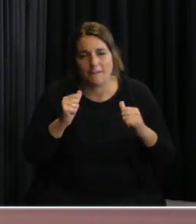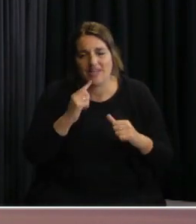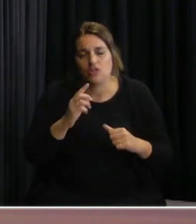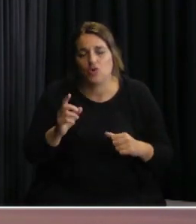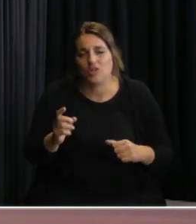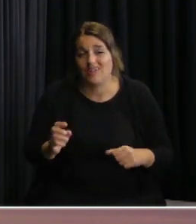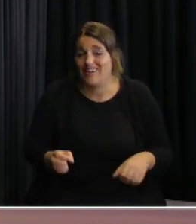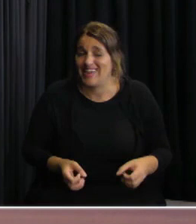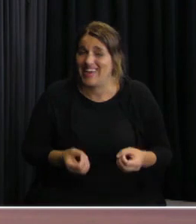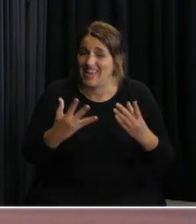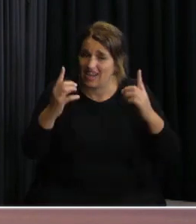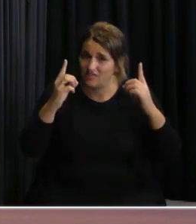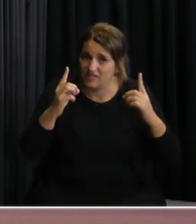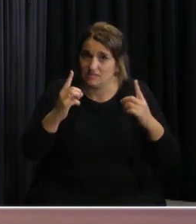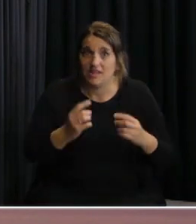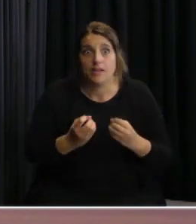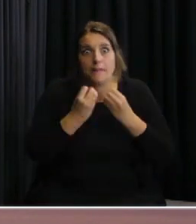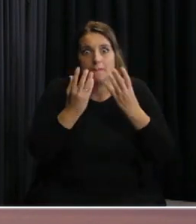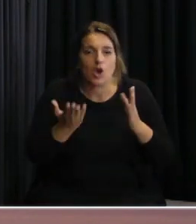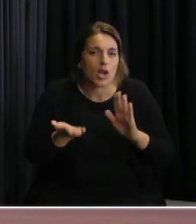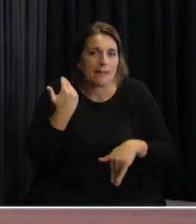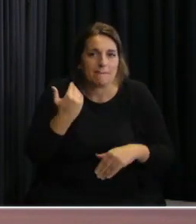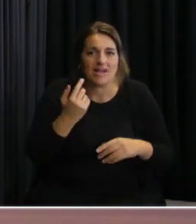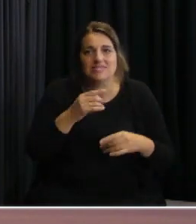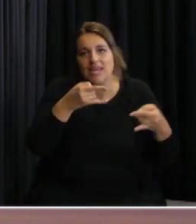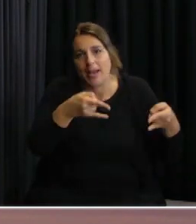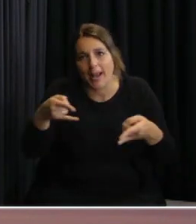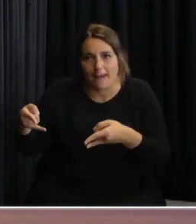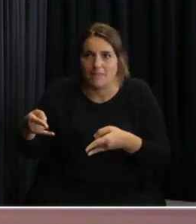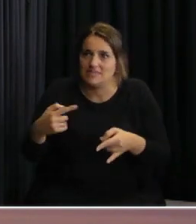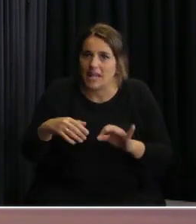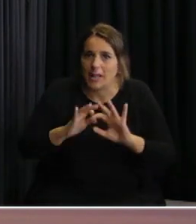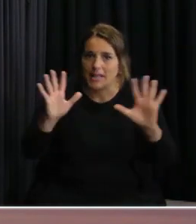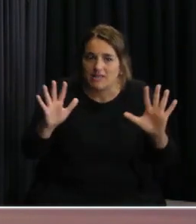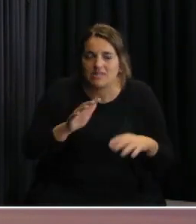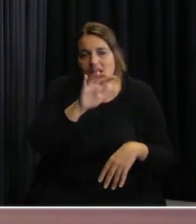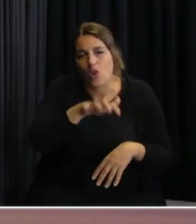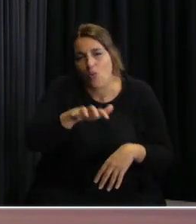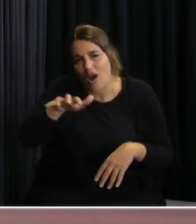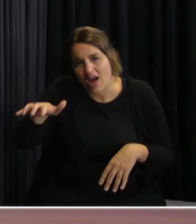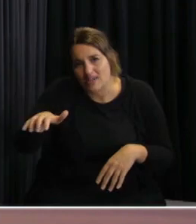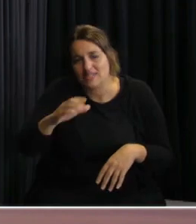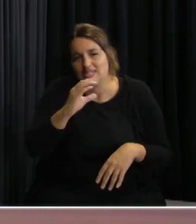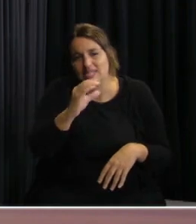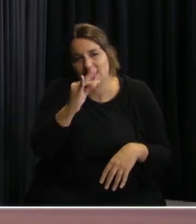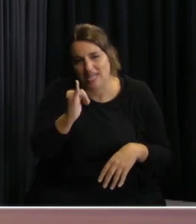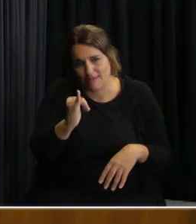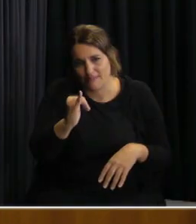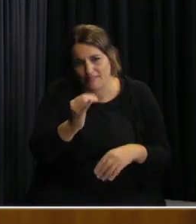para tener mayor y mejor disponibilidad de camas en centros de CTI